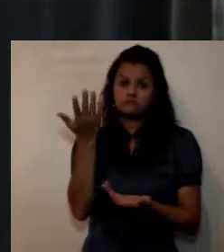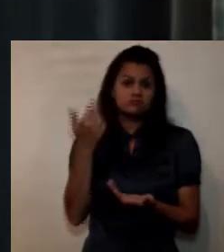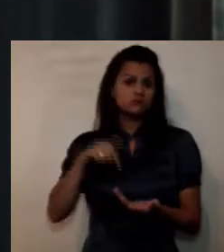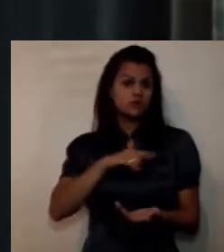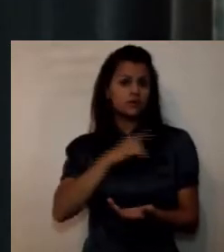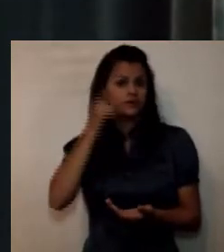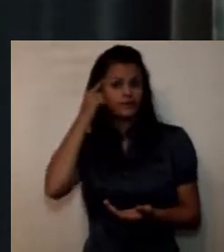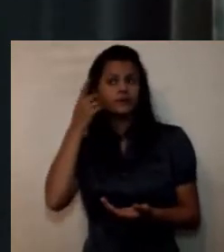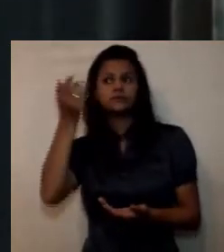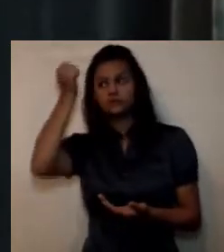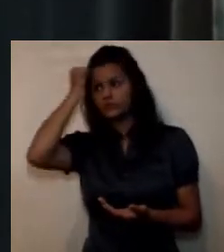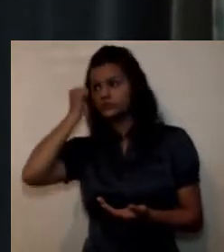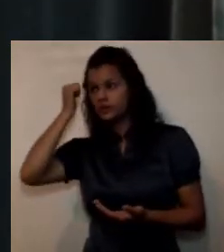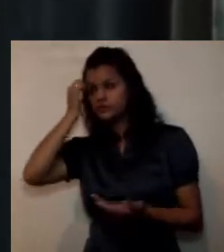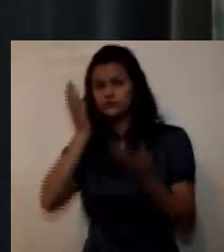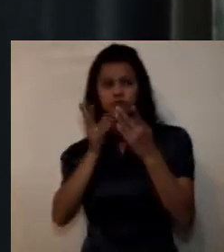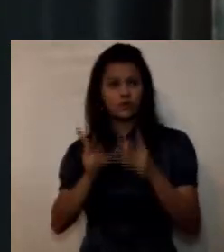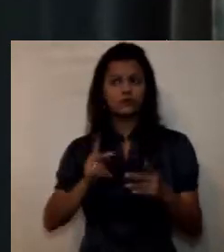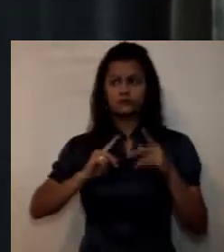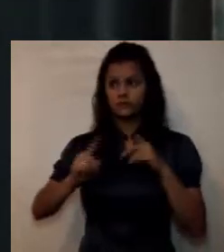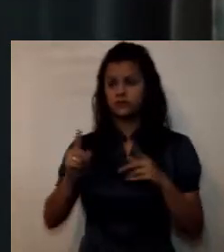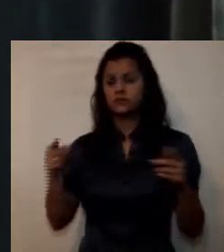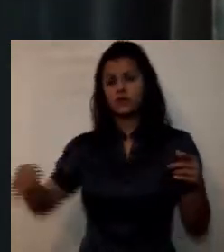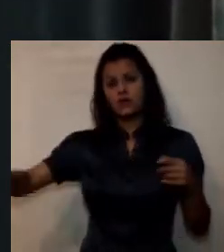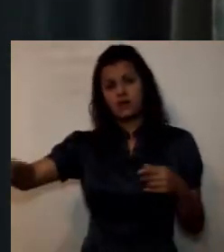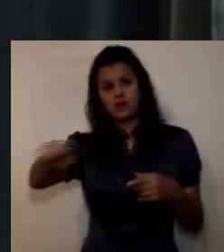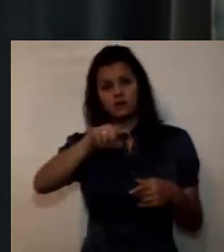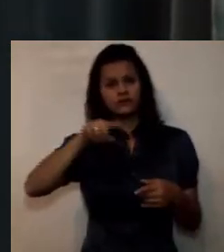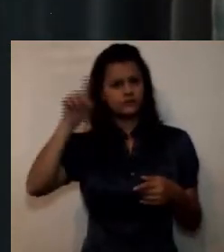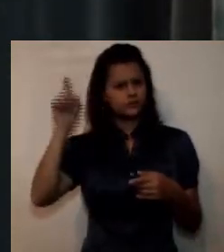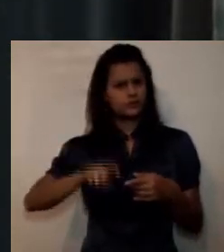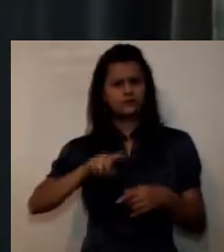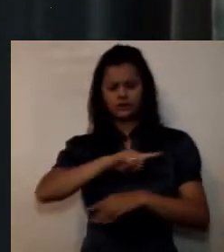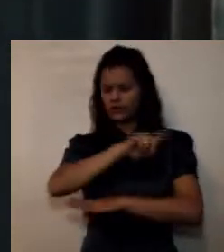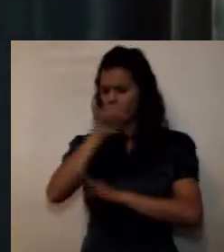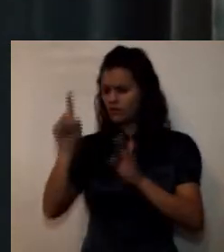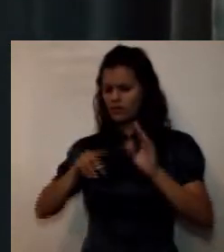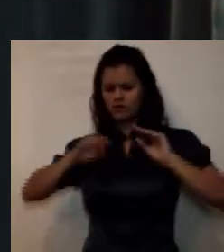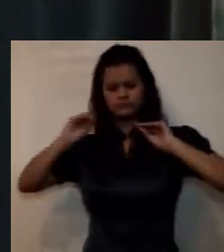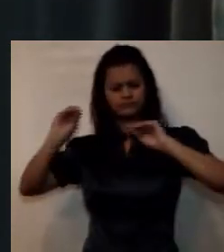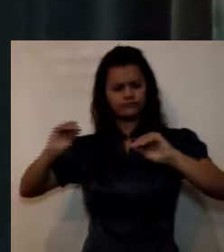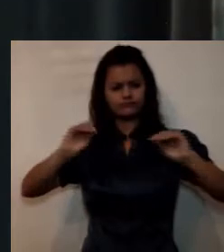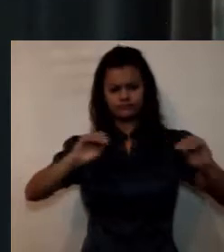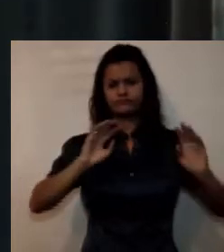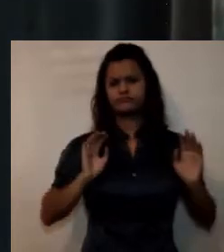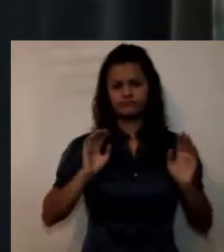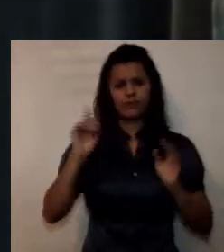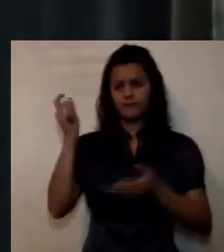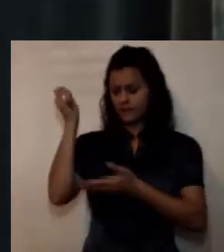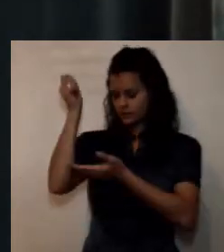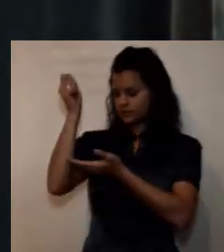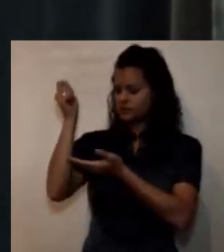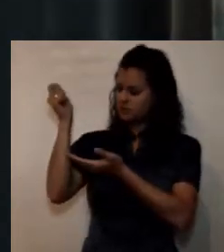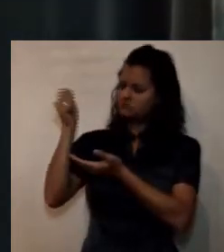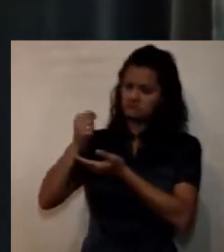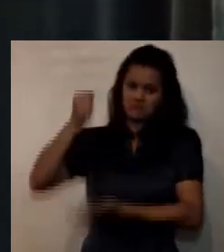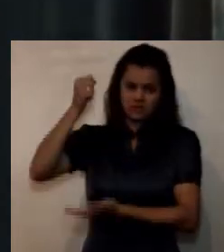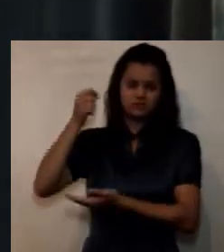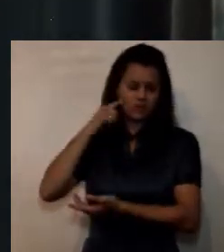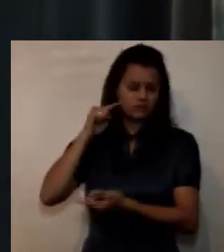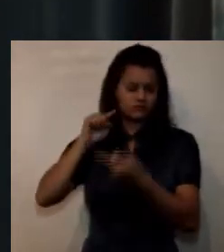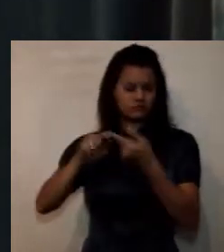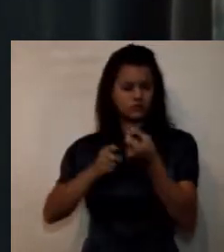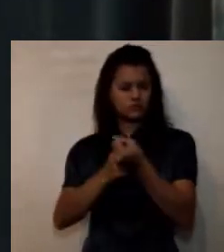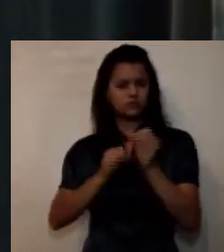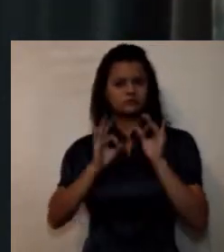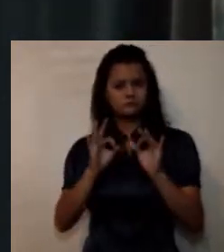estudiantes y administrativos pues deben hacer plan completo un plan integral hacer parte de este presupuesto responderle al profesor Sergio